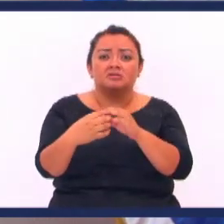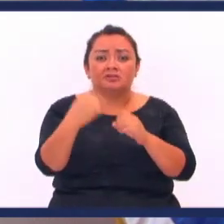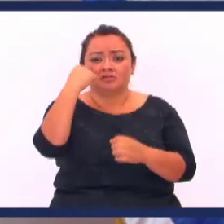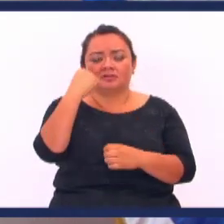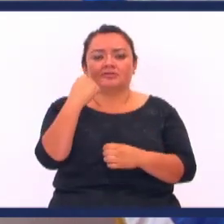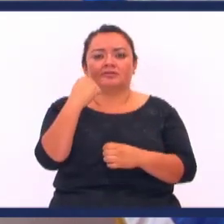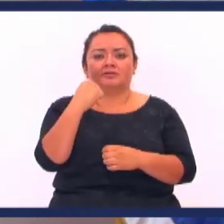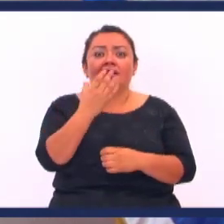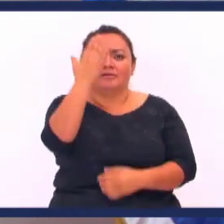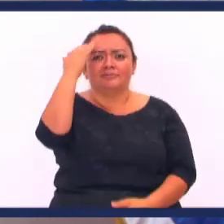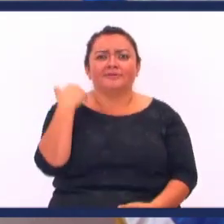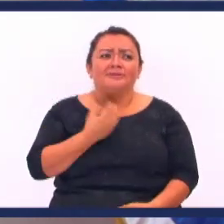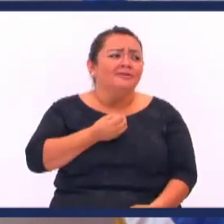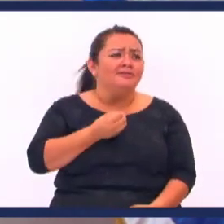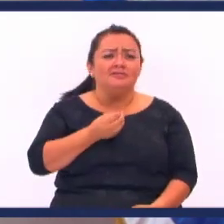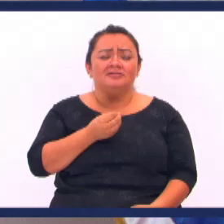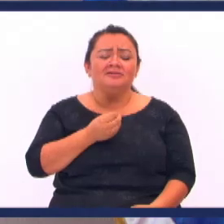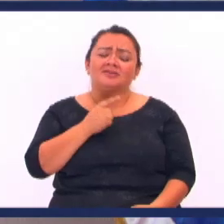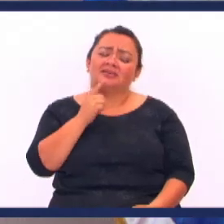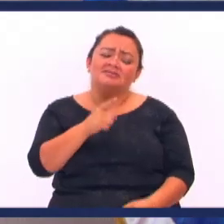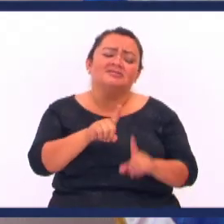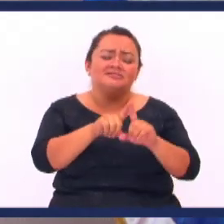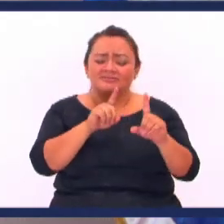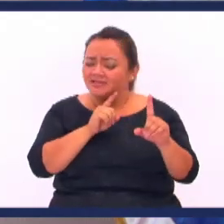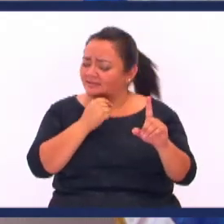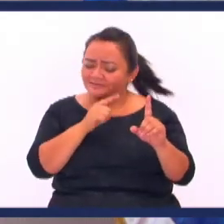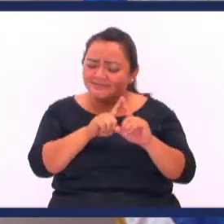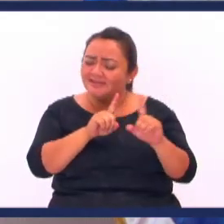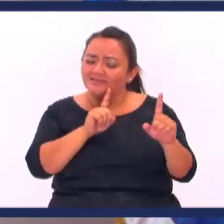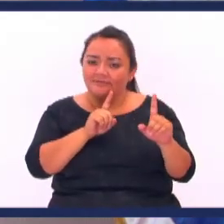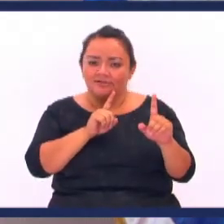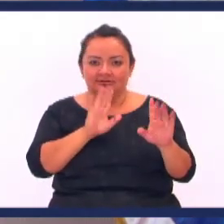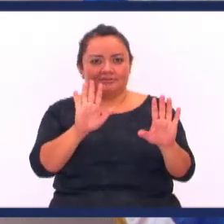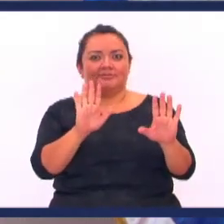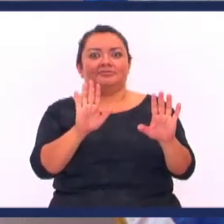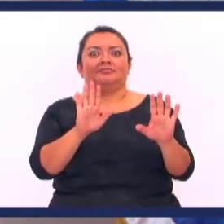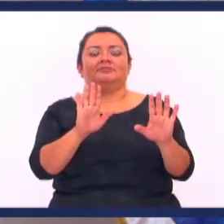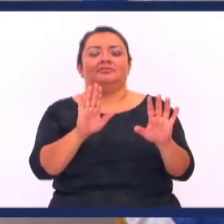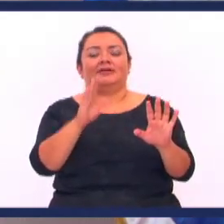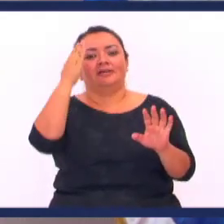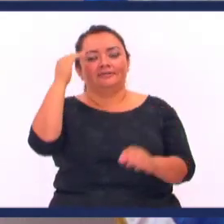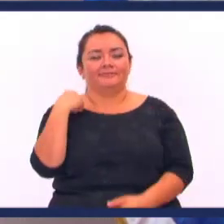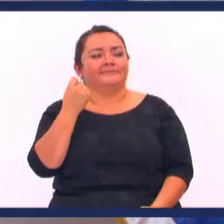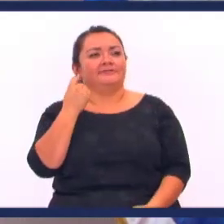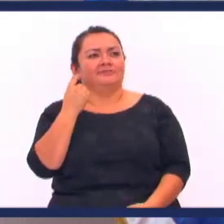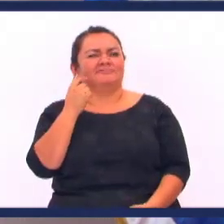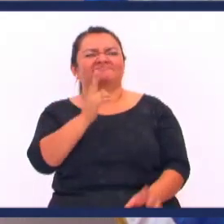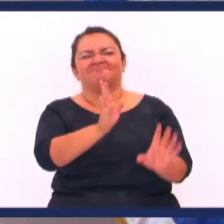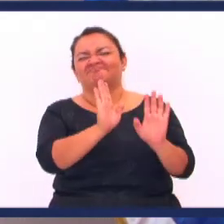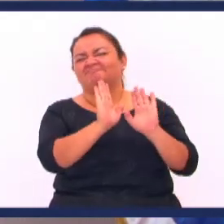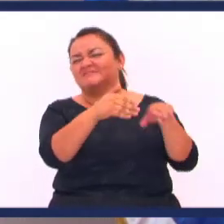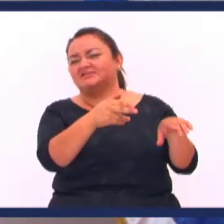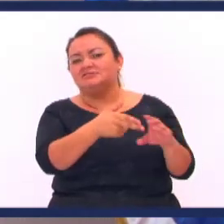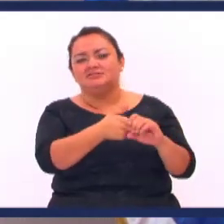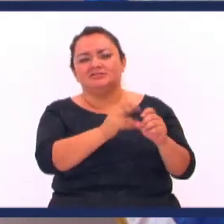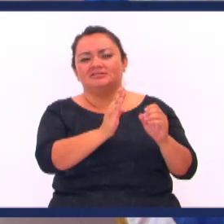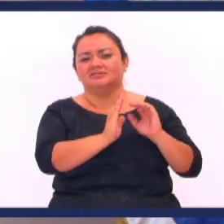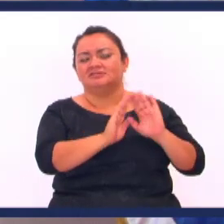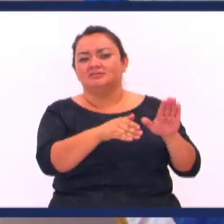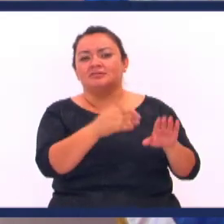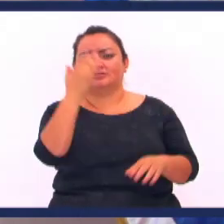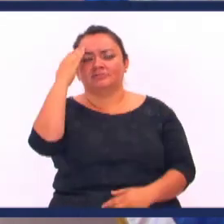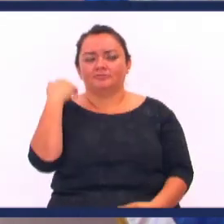De los golpes Y tenía miedo Y decía Si ese él me va Es que si me deja Y de repente se dio cuenta Que el día que esa basura Salió de su casa